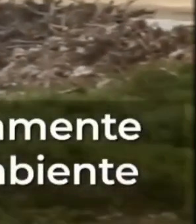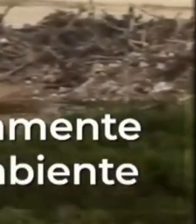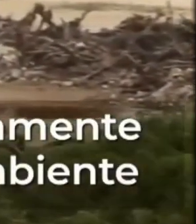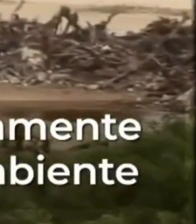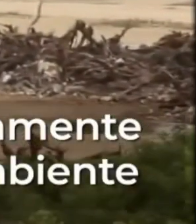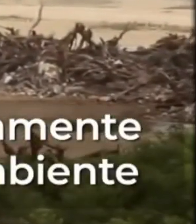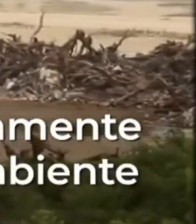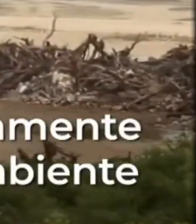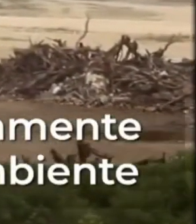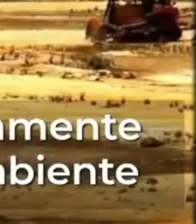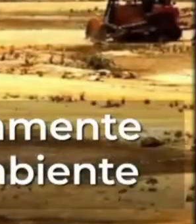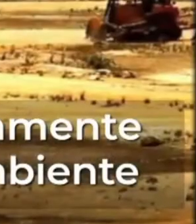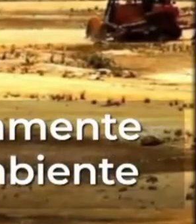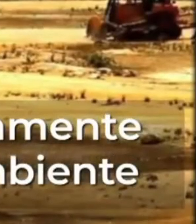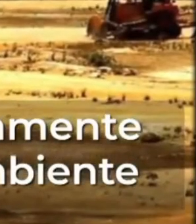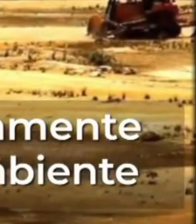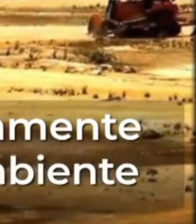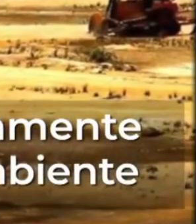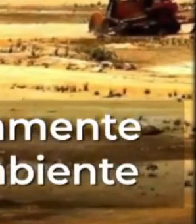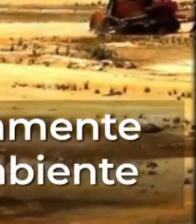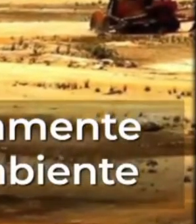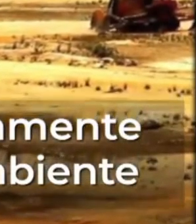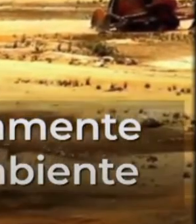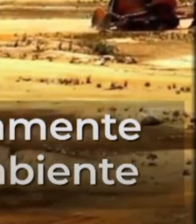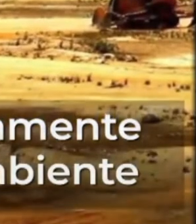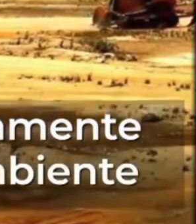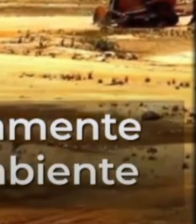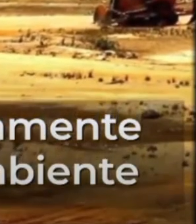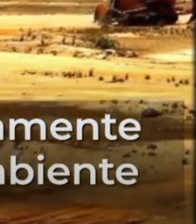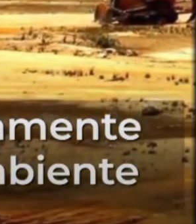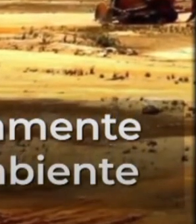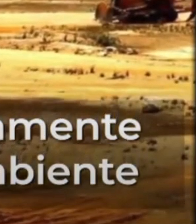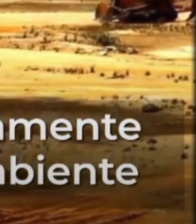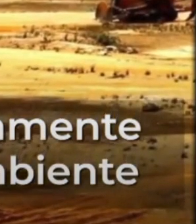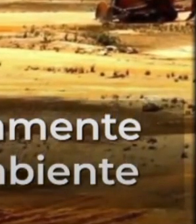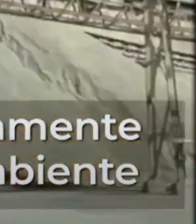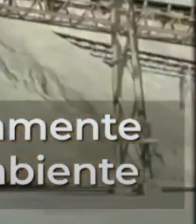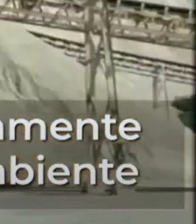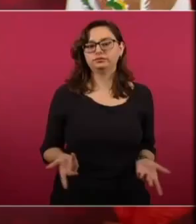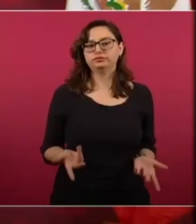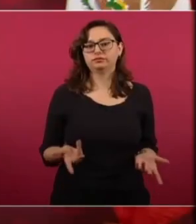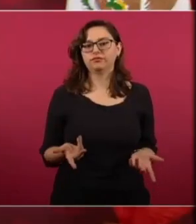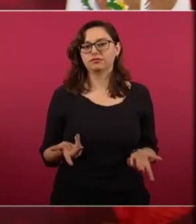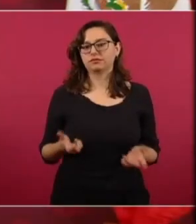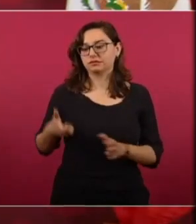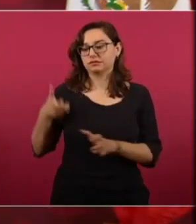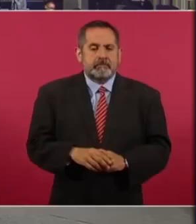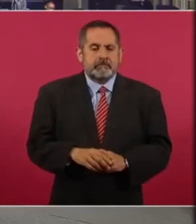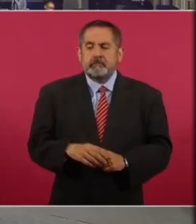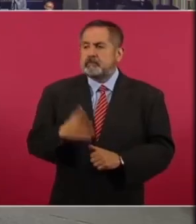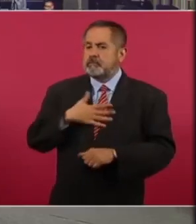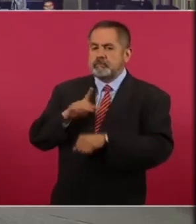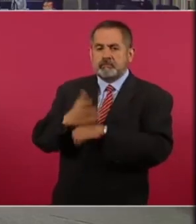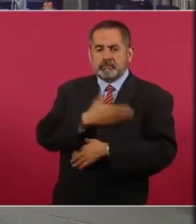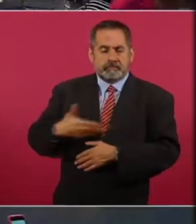toda esta información vamos a ver lo que pasó hoy en la mañanera con el presidente López Obrador vamos a escucharlo